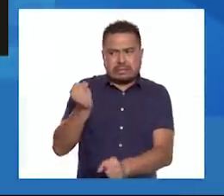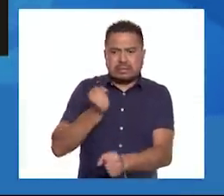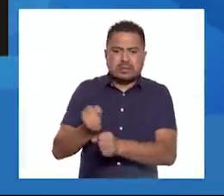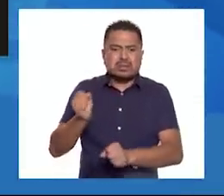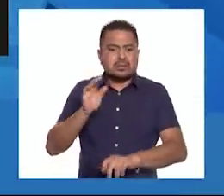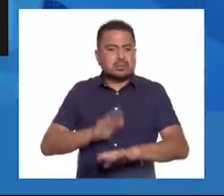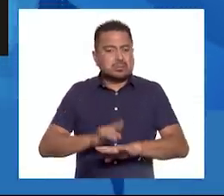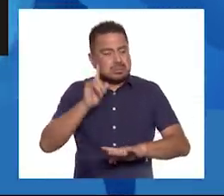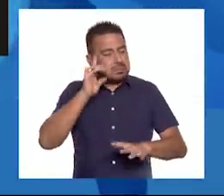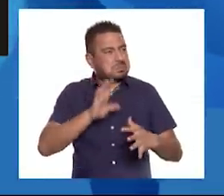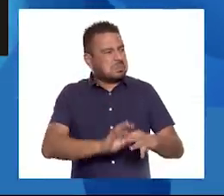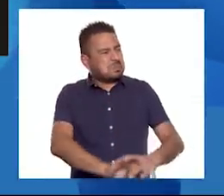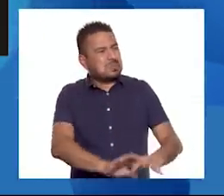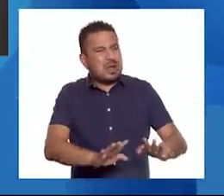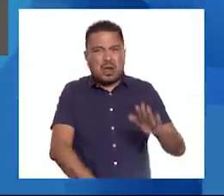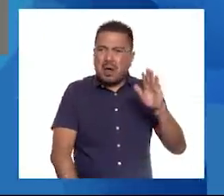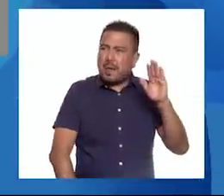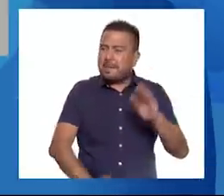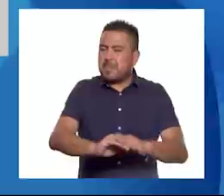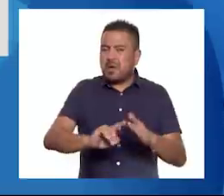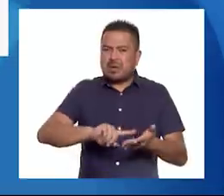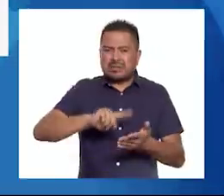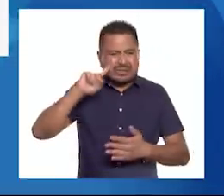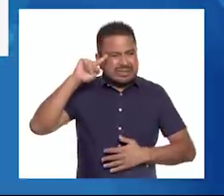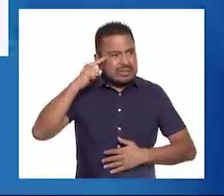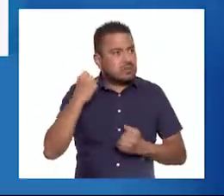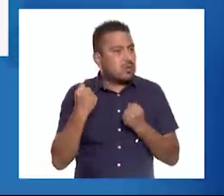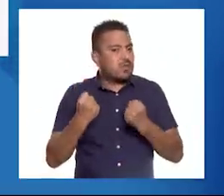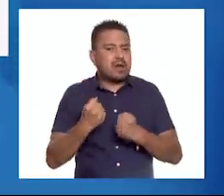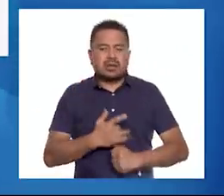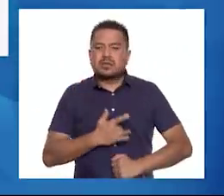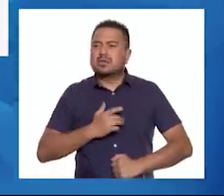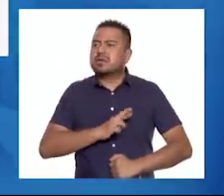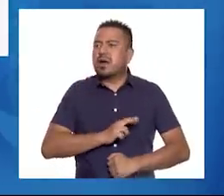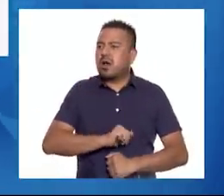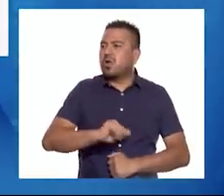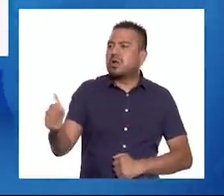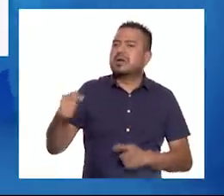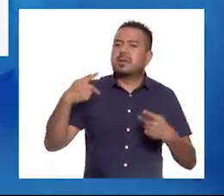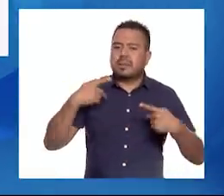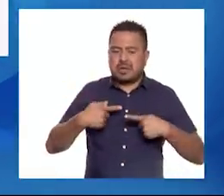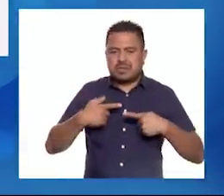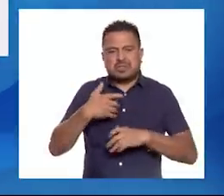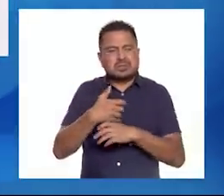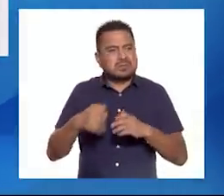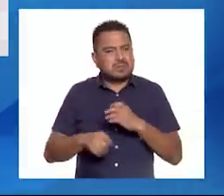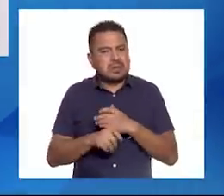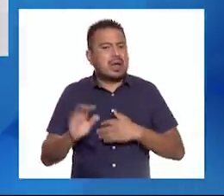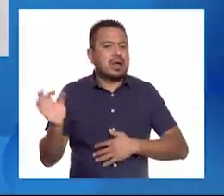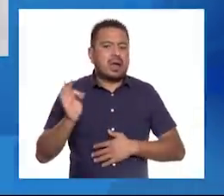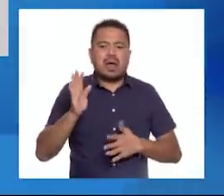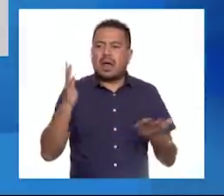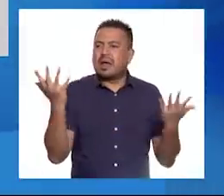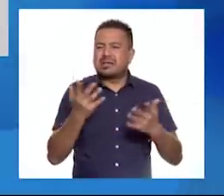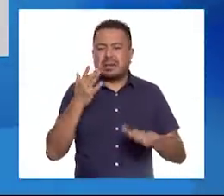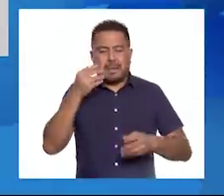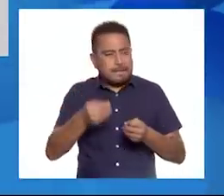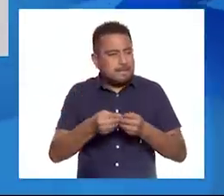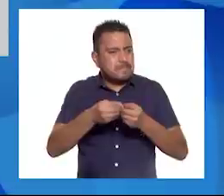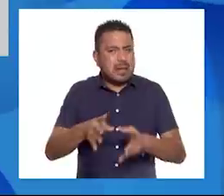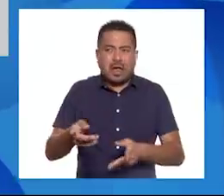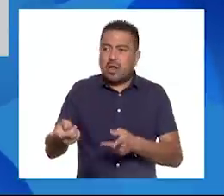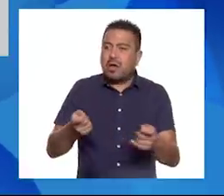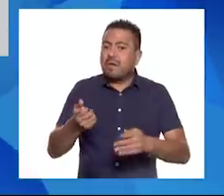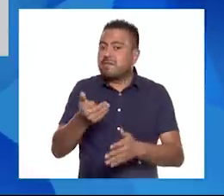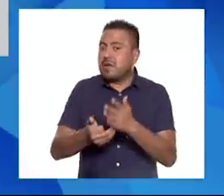irritabilidad, extrema, furia intensa o resentimiento hacia otra persona o situación y hace perder el control a quien la